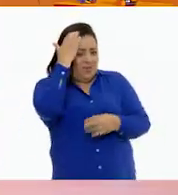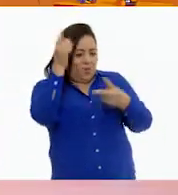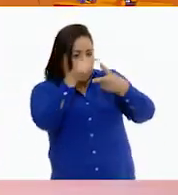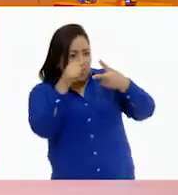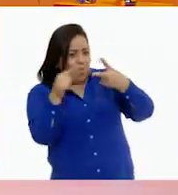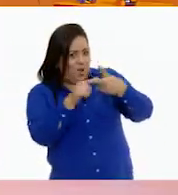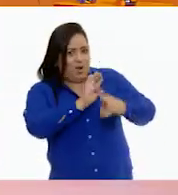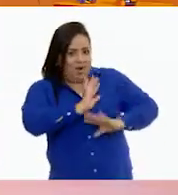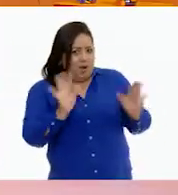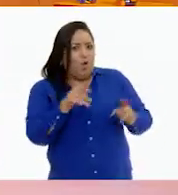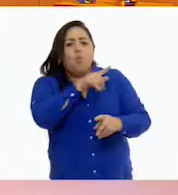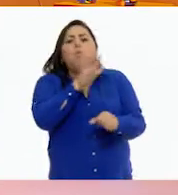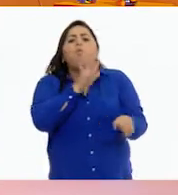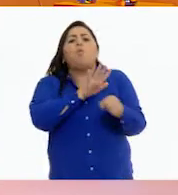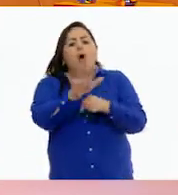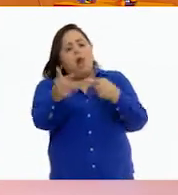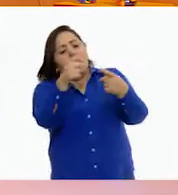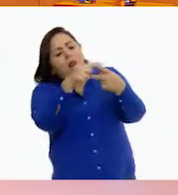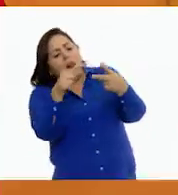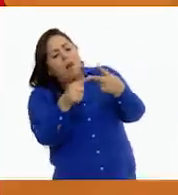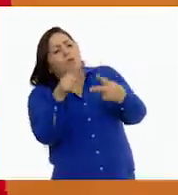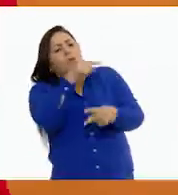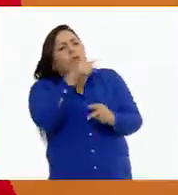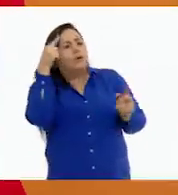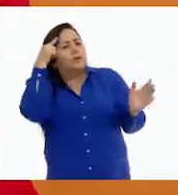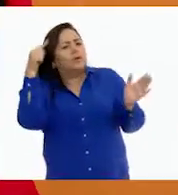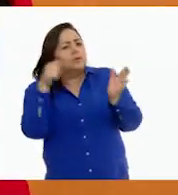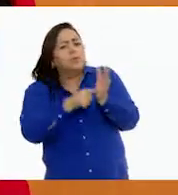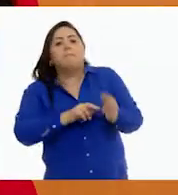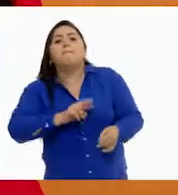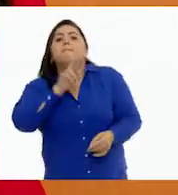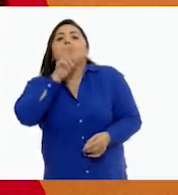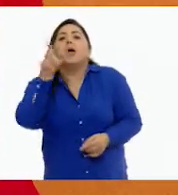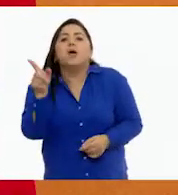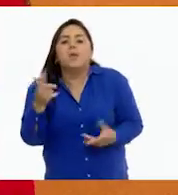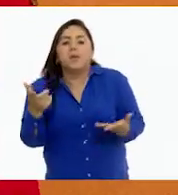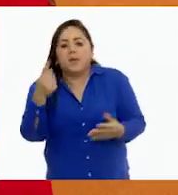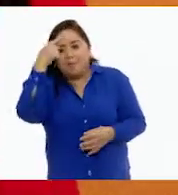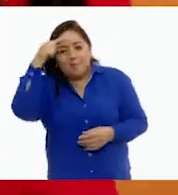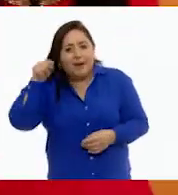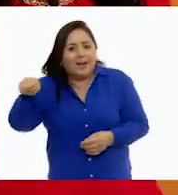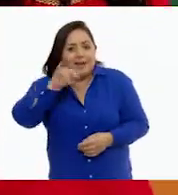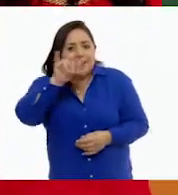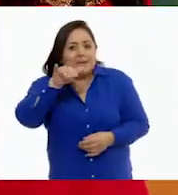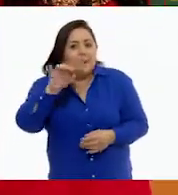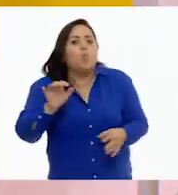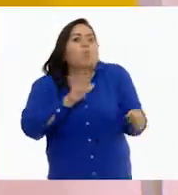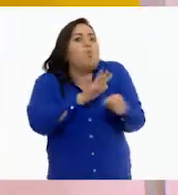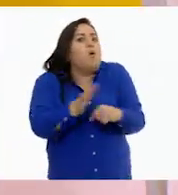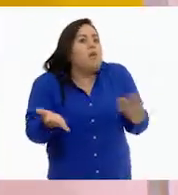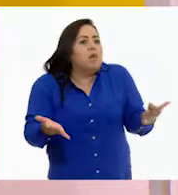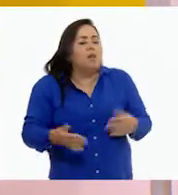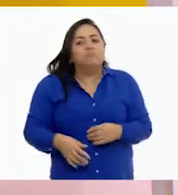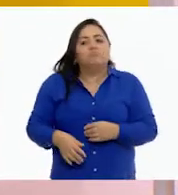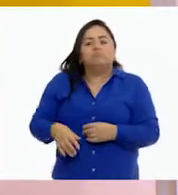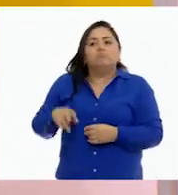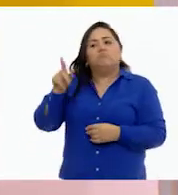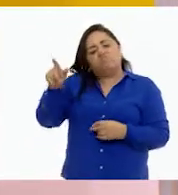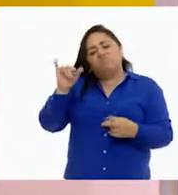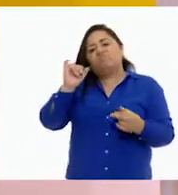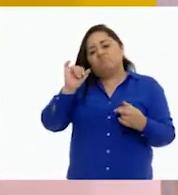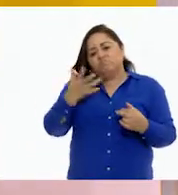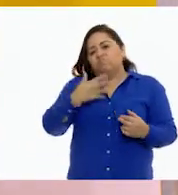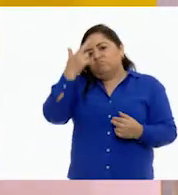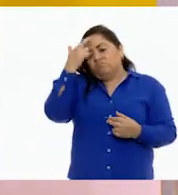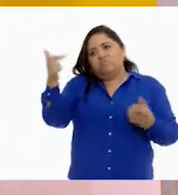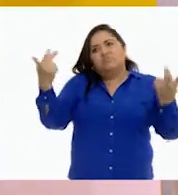opciones. Ajá. ¿Cuál opción crees que sea la mejor para Jaime? Pues la maestra tiene razón.